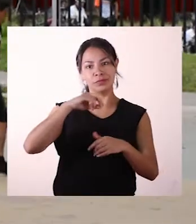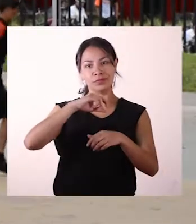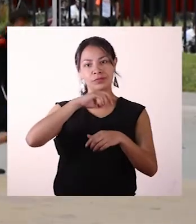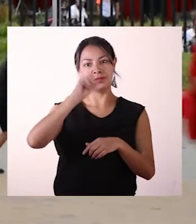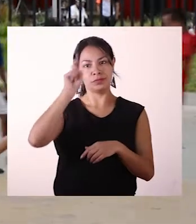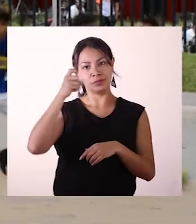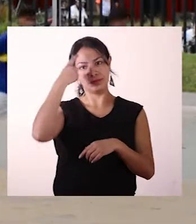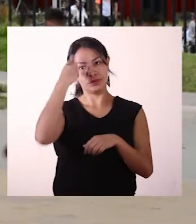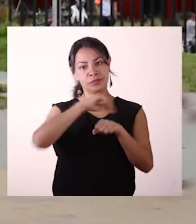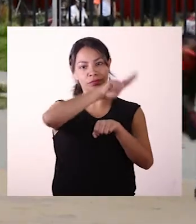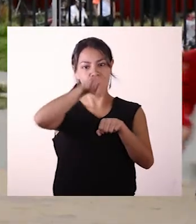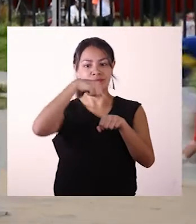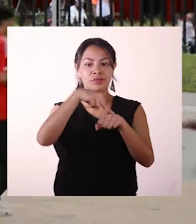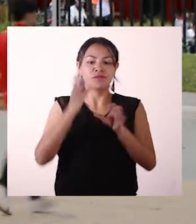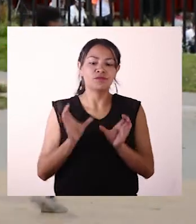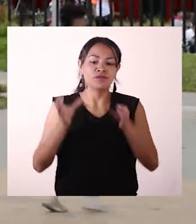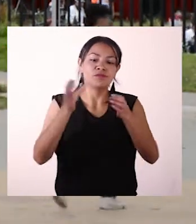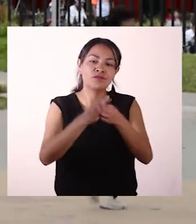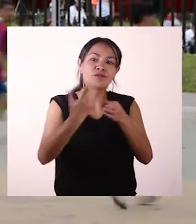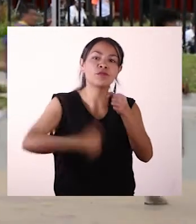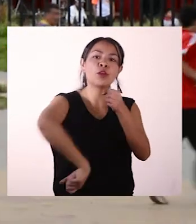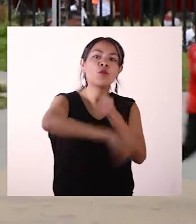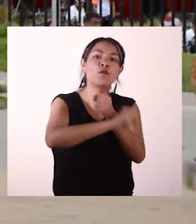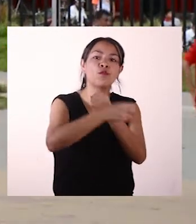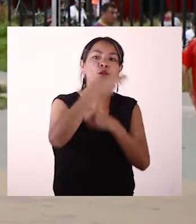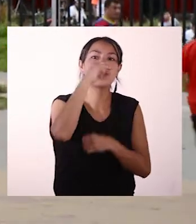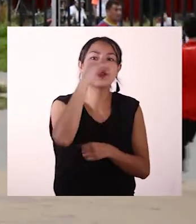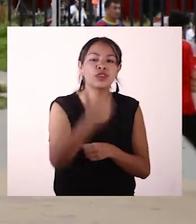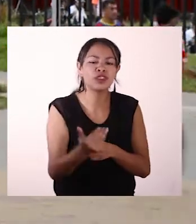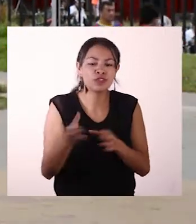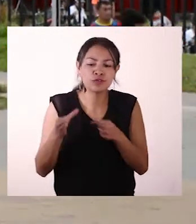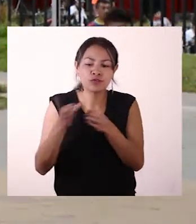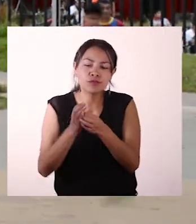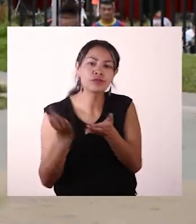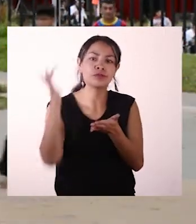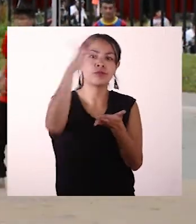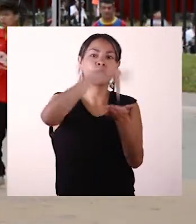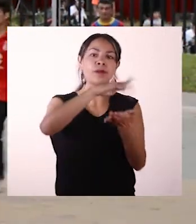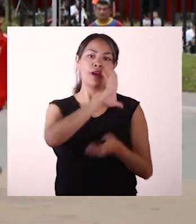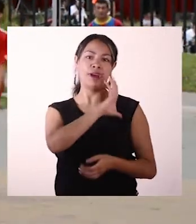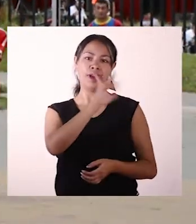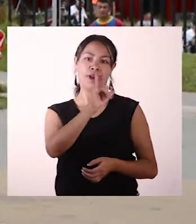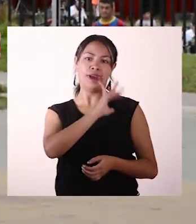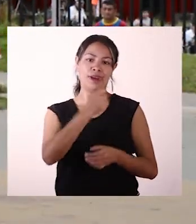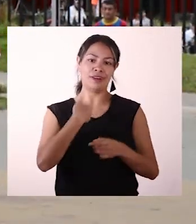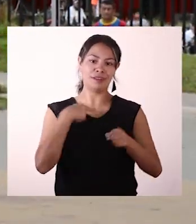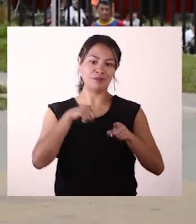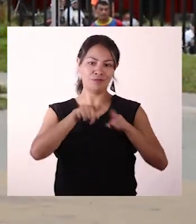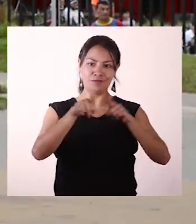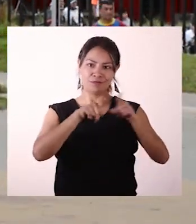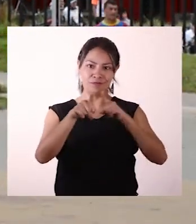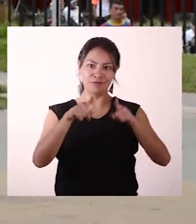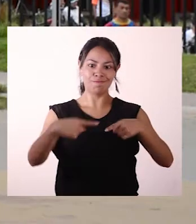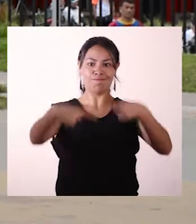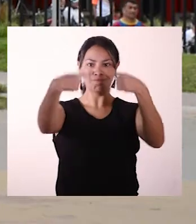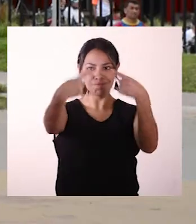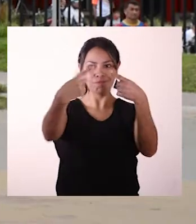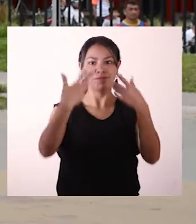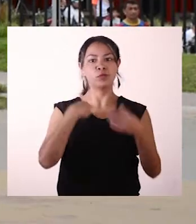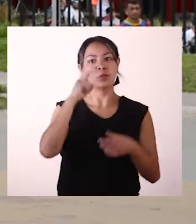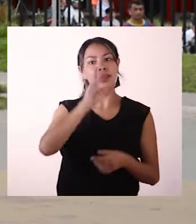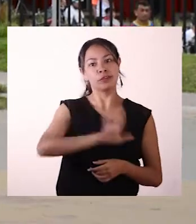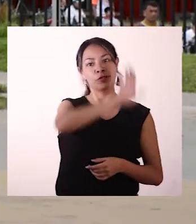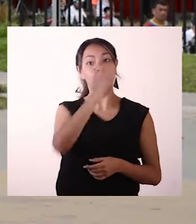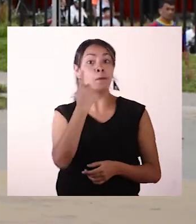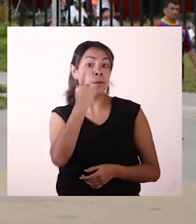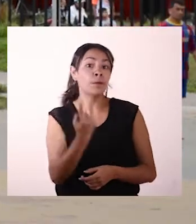Recibimos en la gobernación de Nariño a nuestra selección infantil. Ellos fueron hasta la ciudad de Cali a competir en el zonal del campeonato nacional. Les deseamos lo